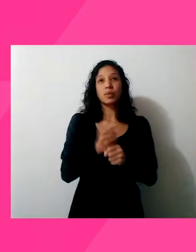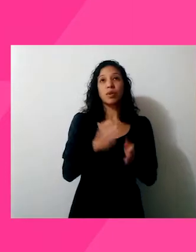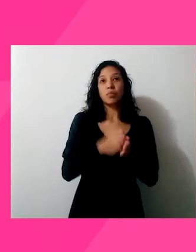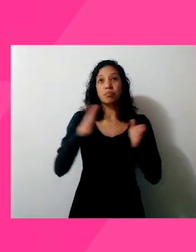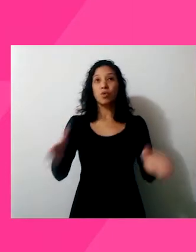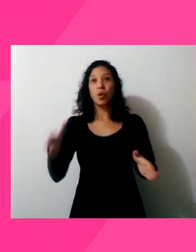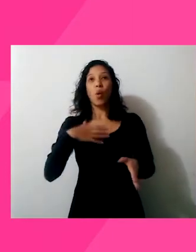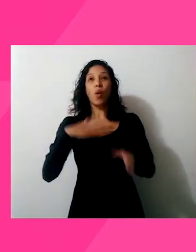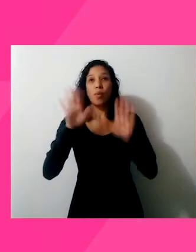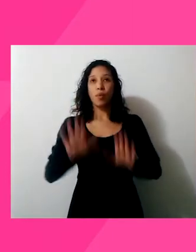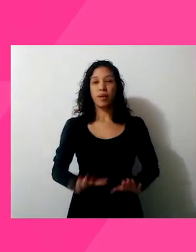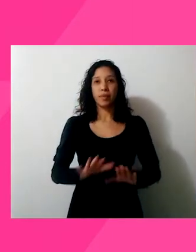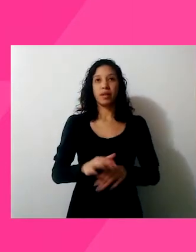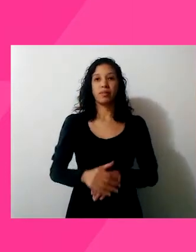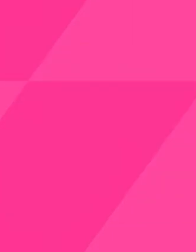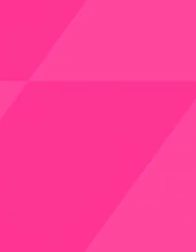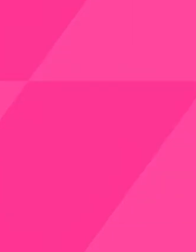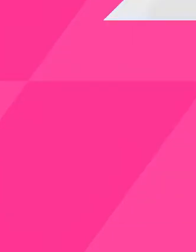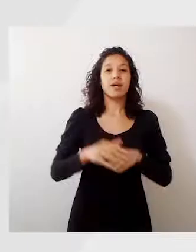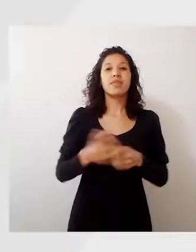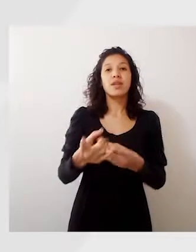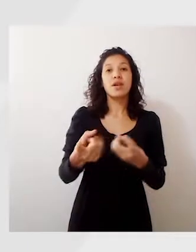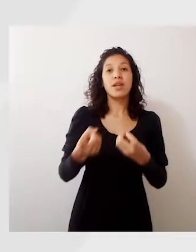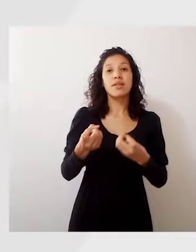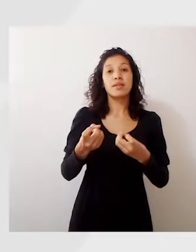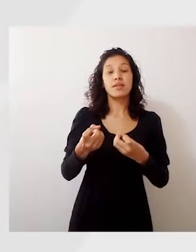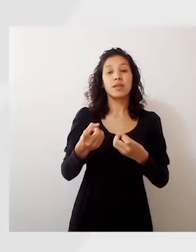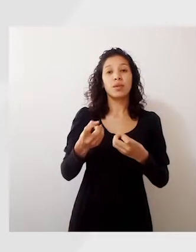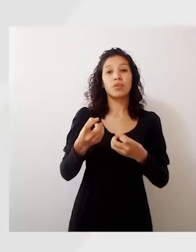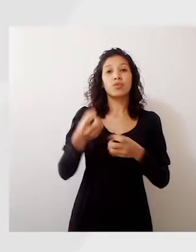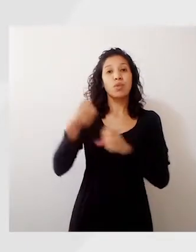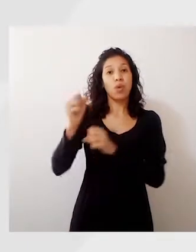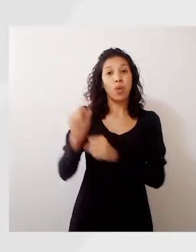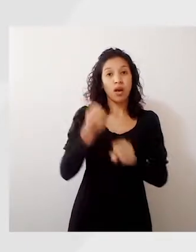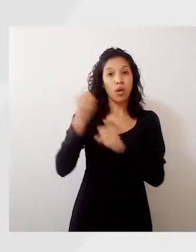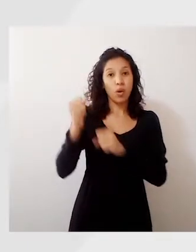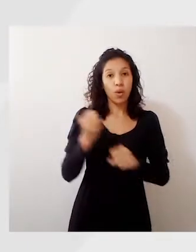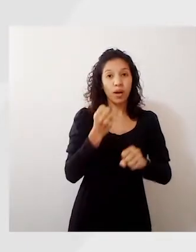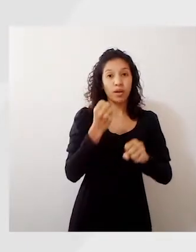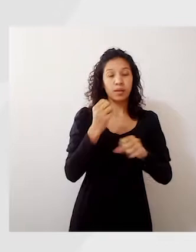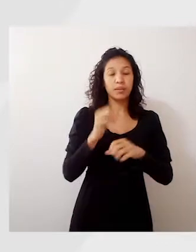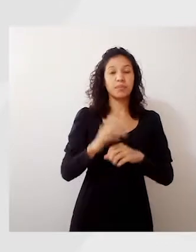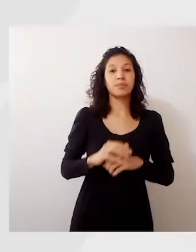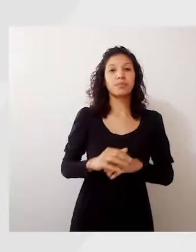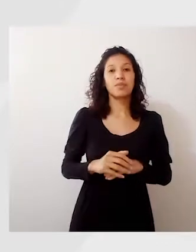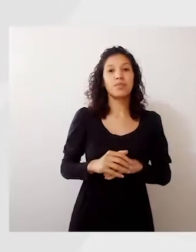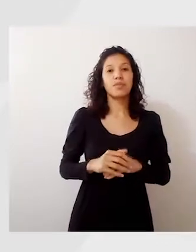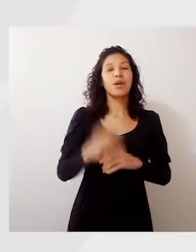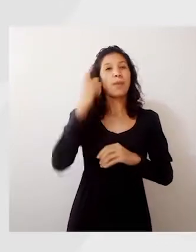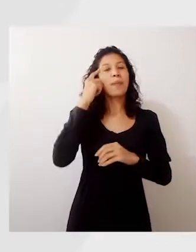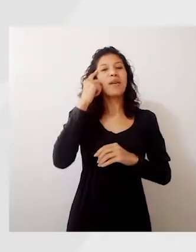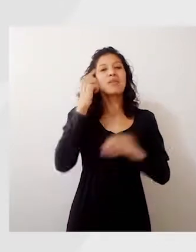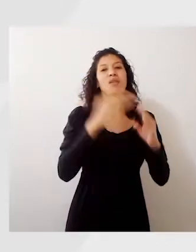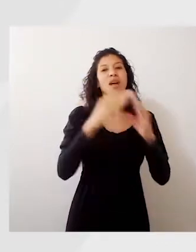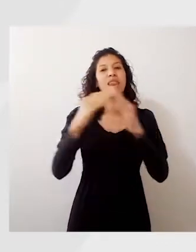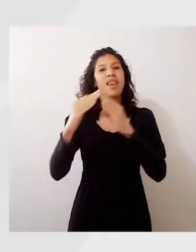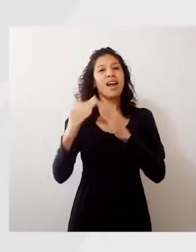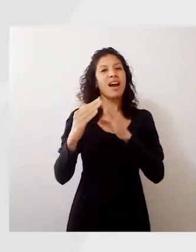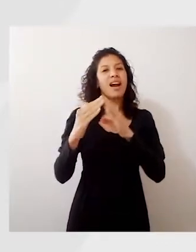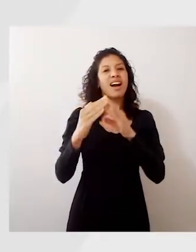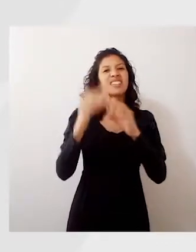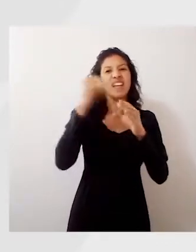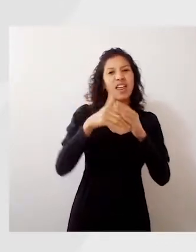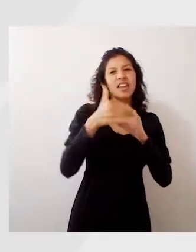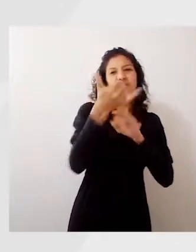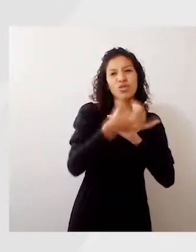Primera etapa, entrada en calor Vamos a utilizar como elemento una escoba o escobillón,